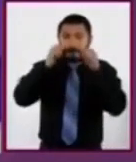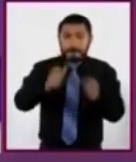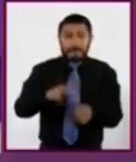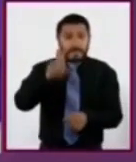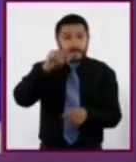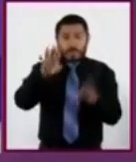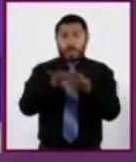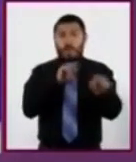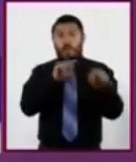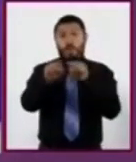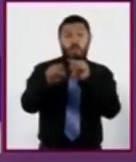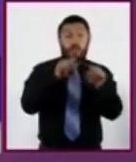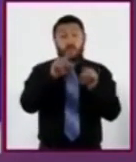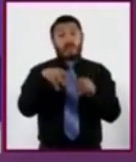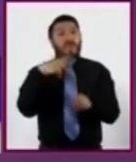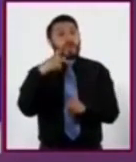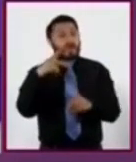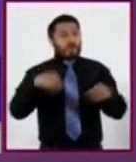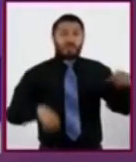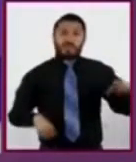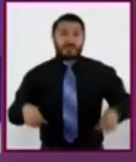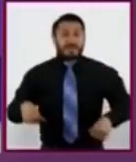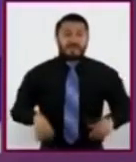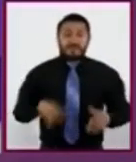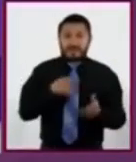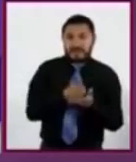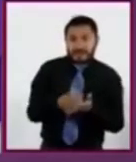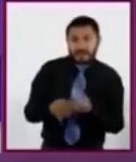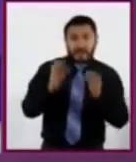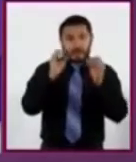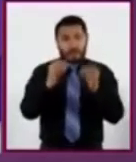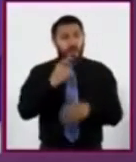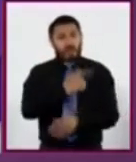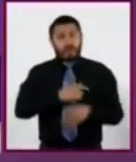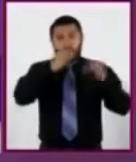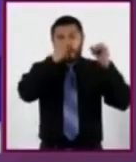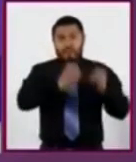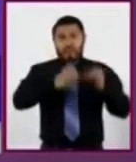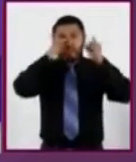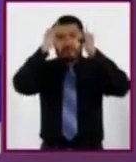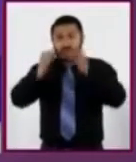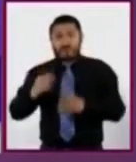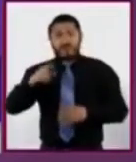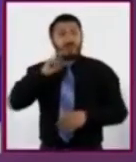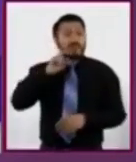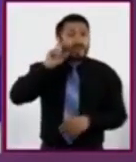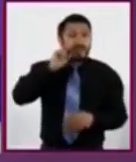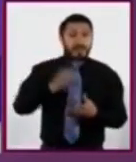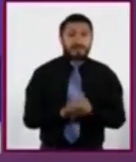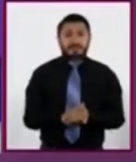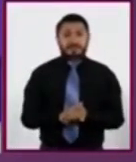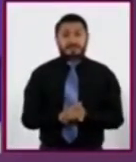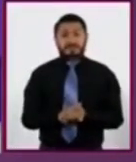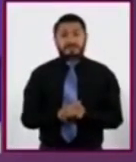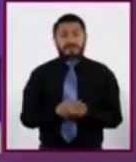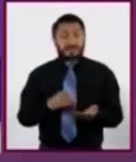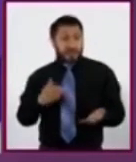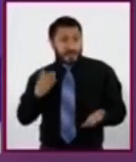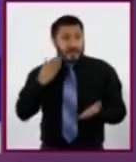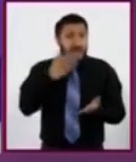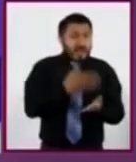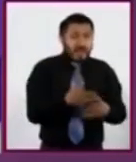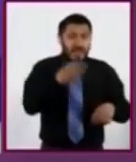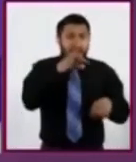por sus actos, decisiones o por su orientación sexual. A acudir al servicio médico